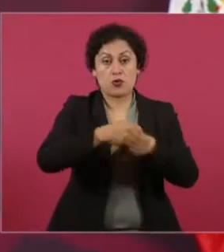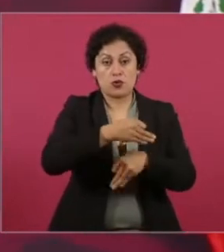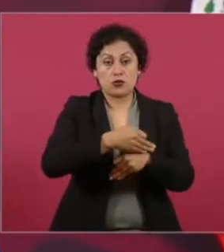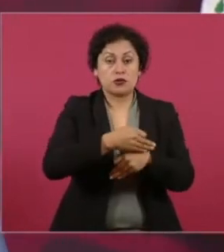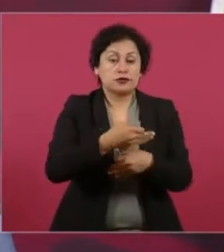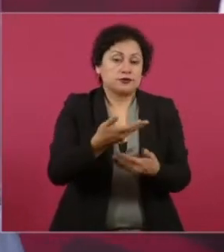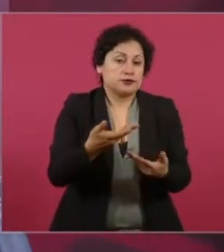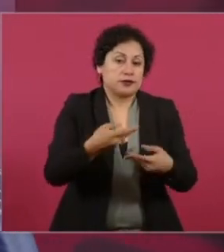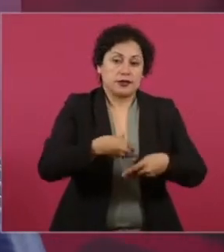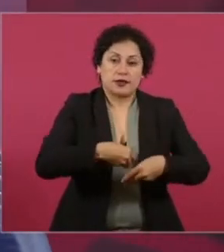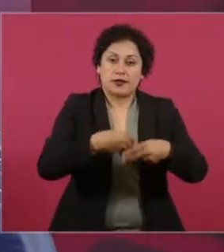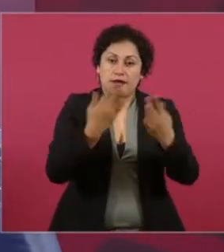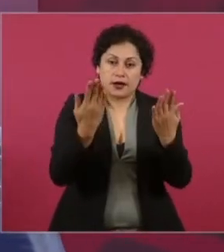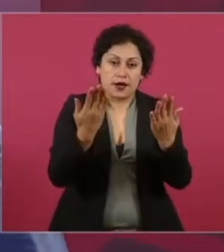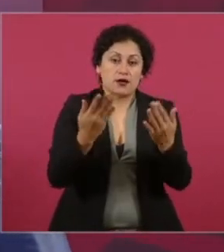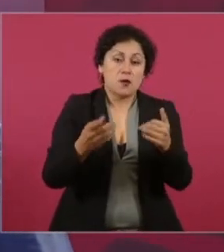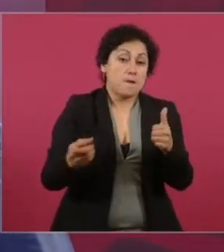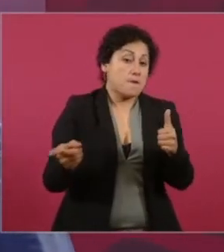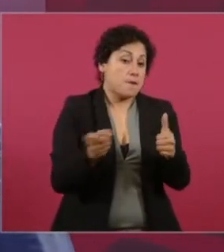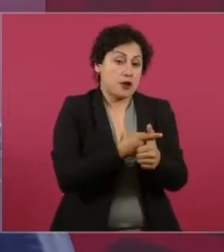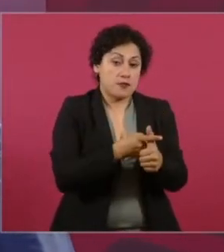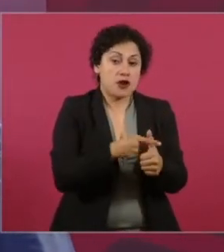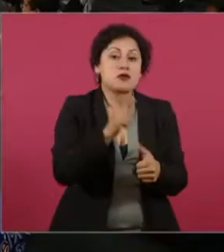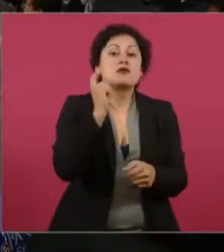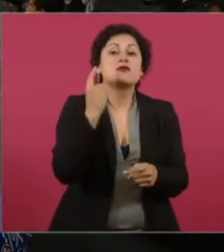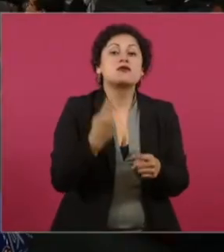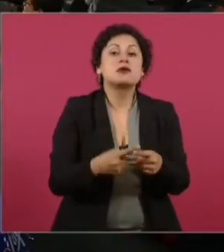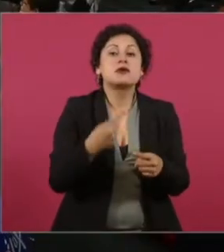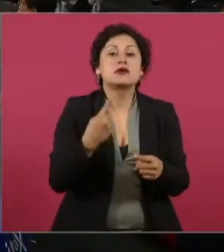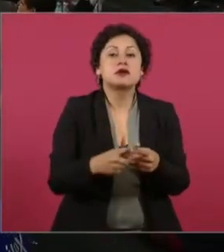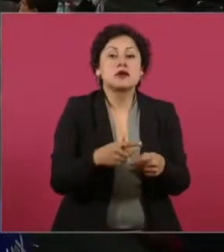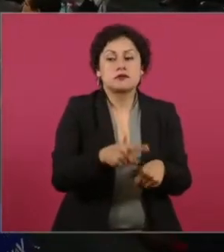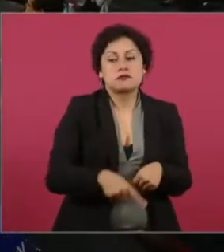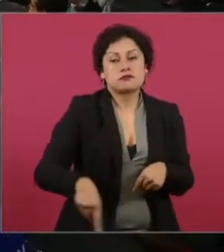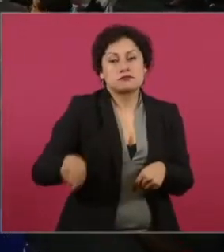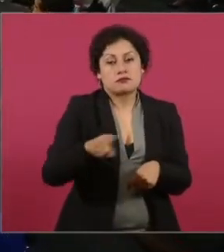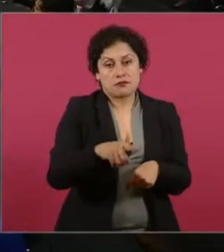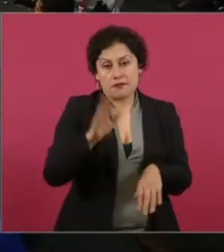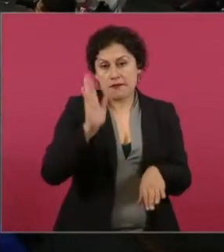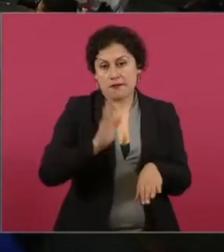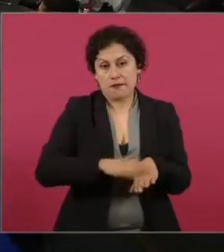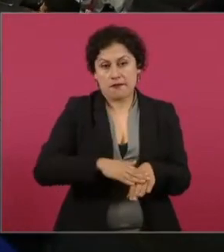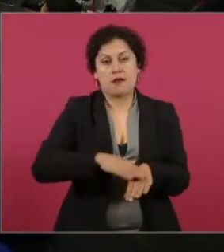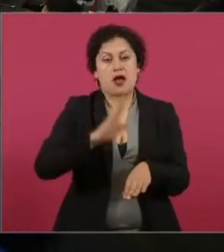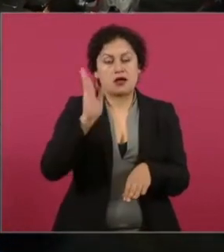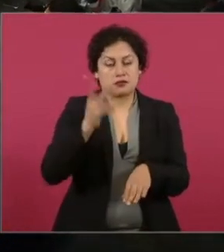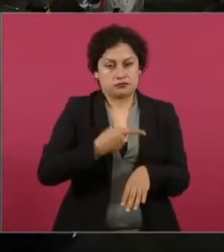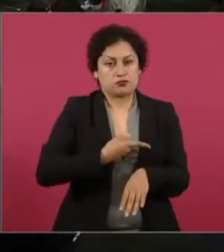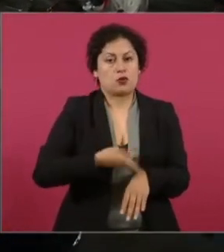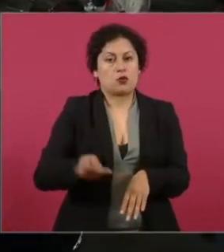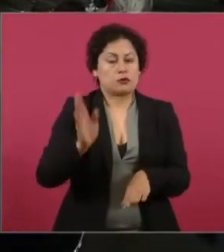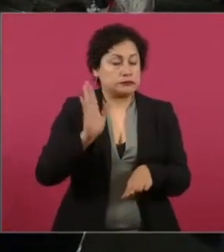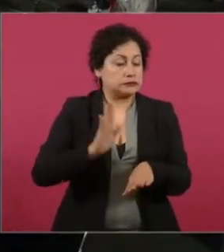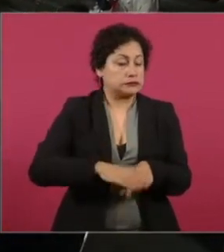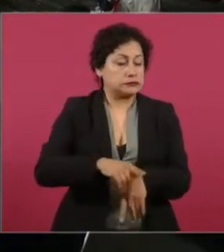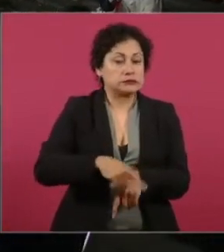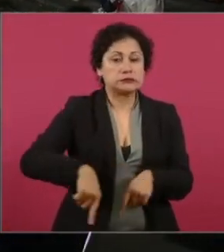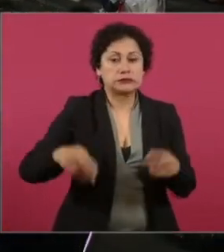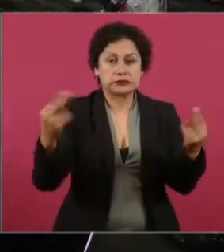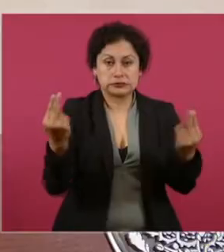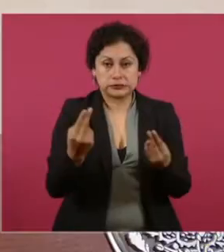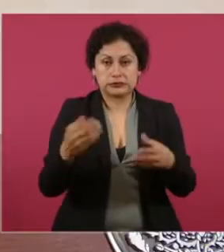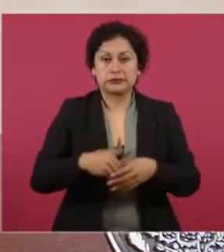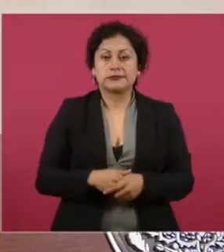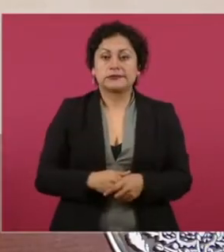a los más pobres, a los más necesitados. Y desde luego que la maestra